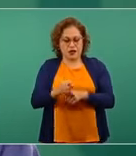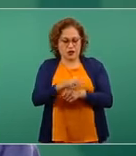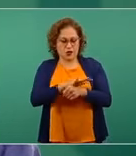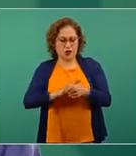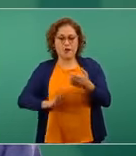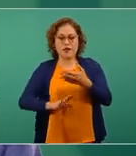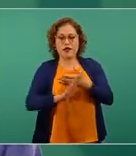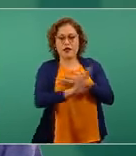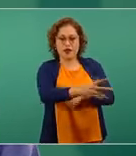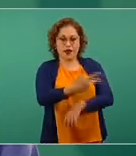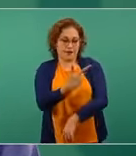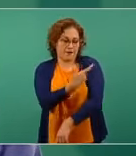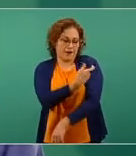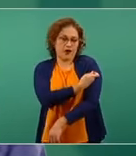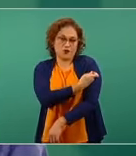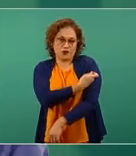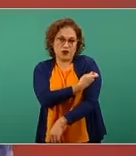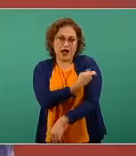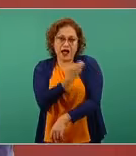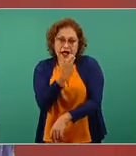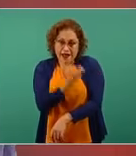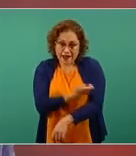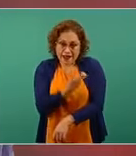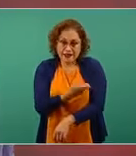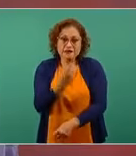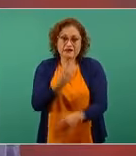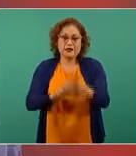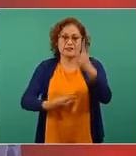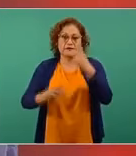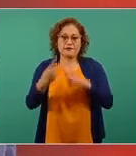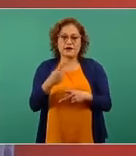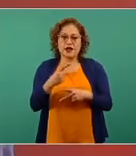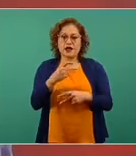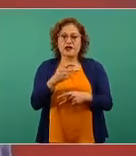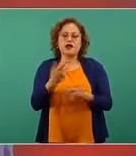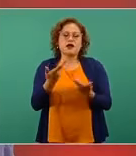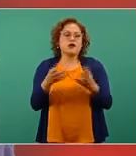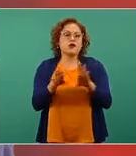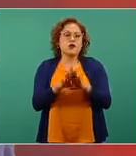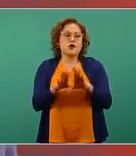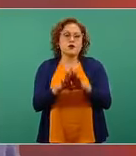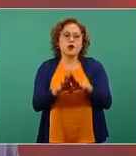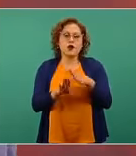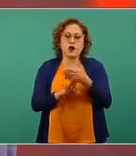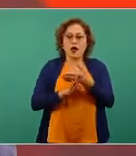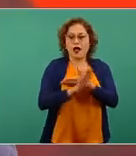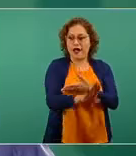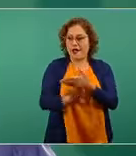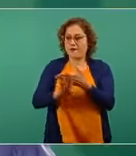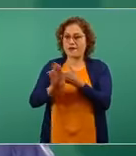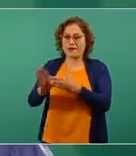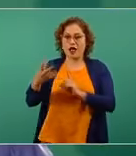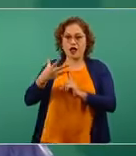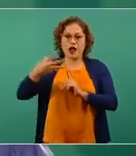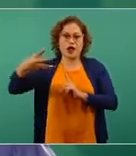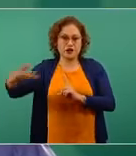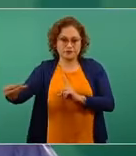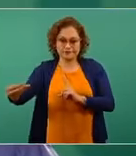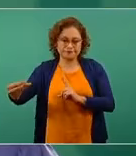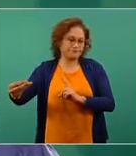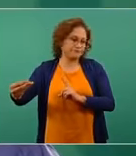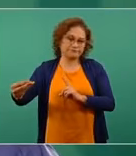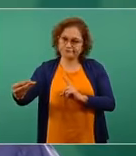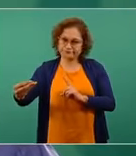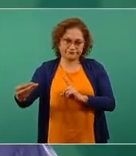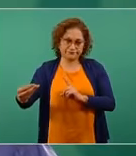demostración de que se logre inmunidad esterilizante, es decir, que sirvan para evitar la transmisión, aunque